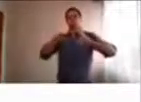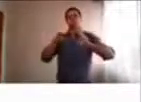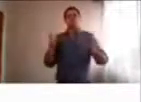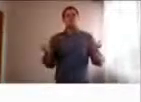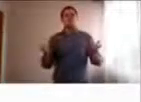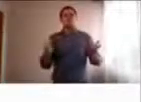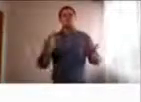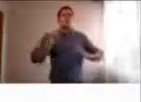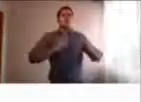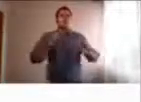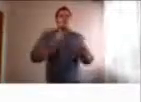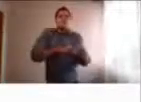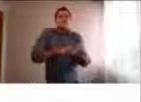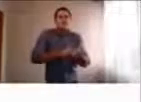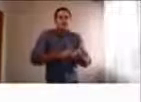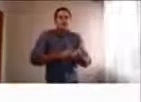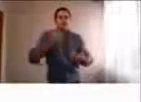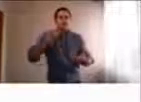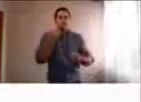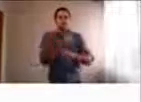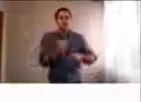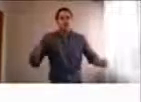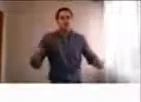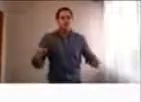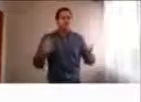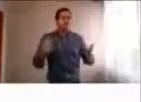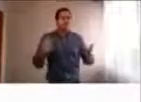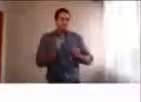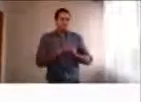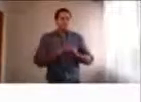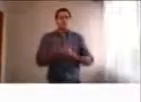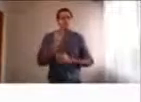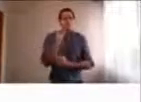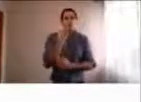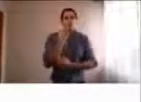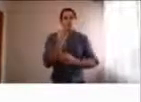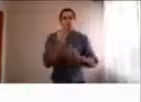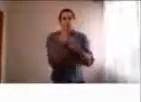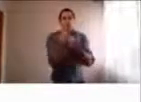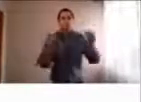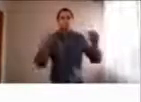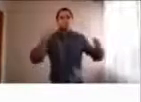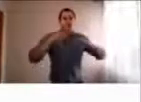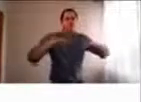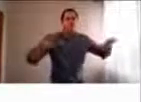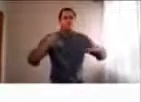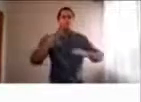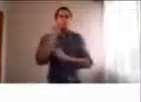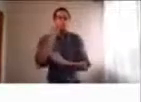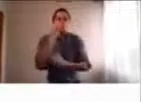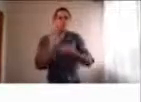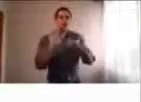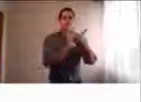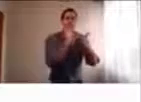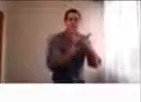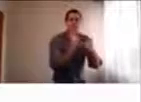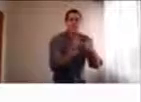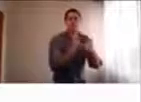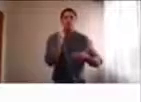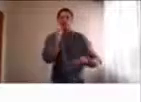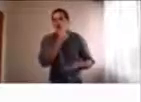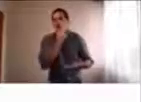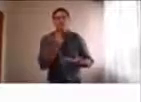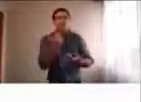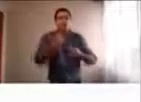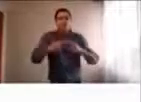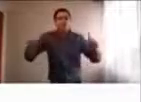varios hijos y pocos dispositivos, o no tienen los recursos tecnológicos que se necesitan. Y todo esto también